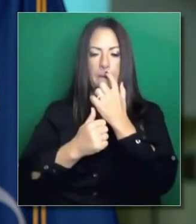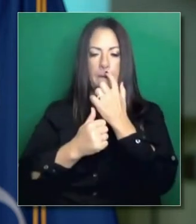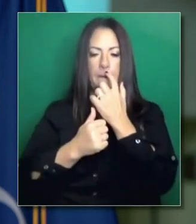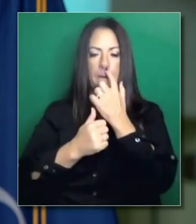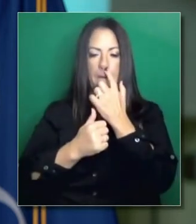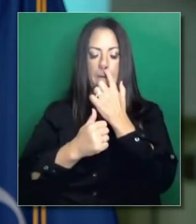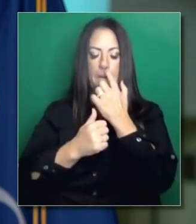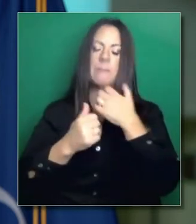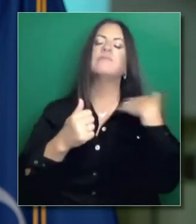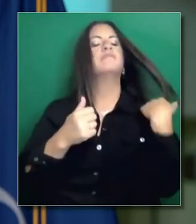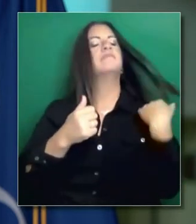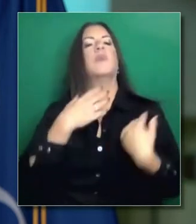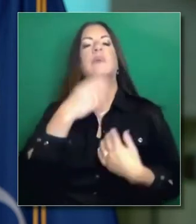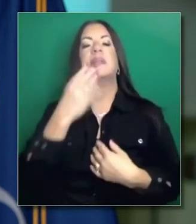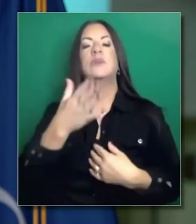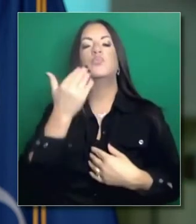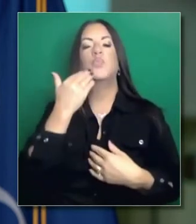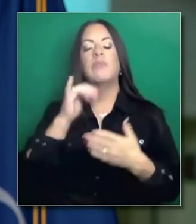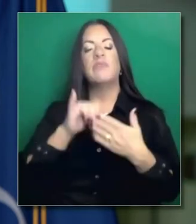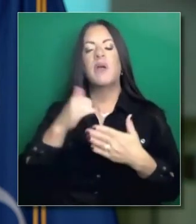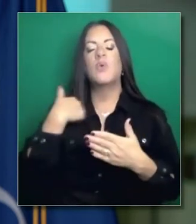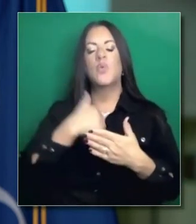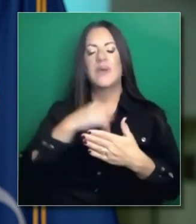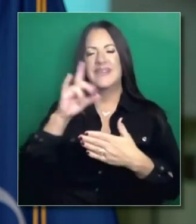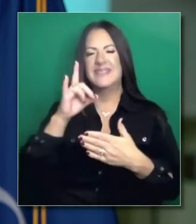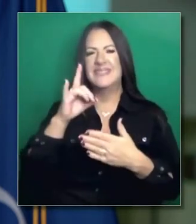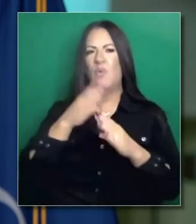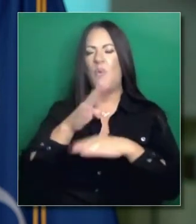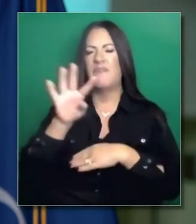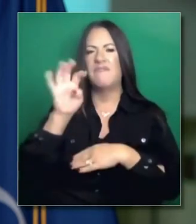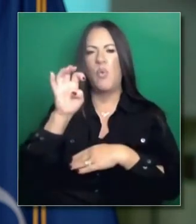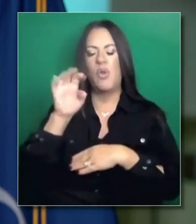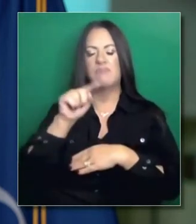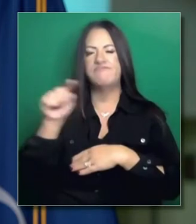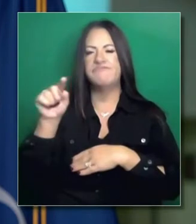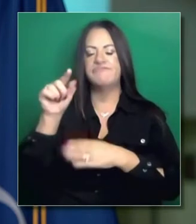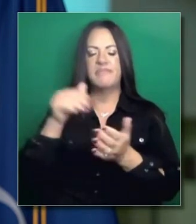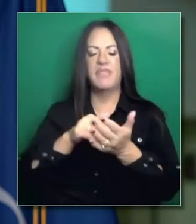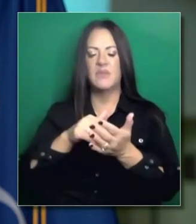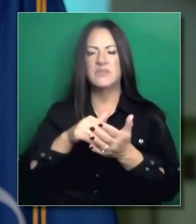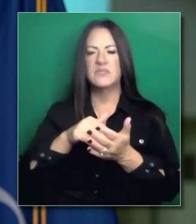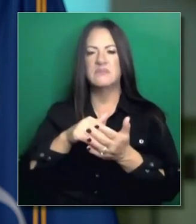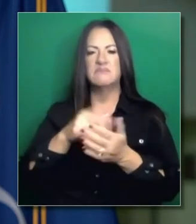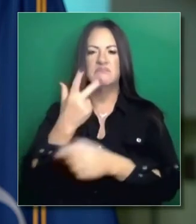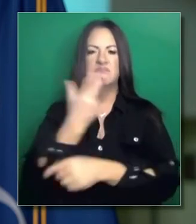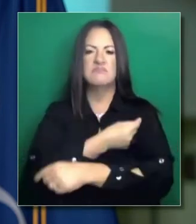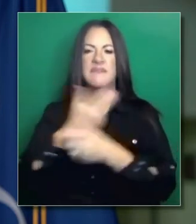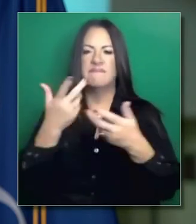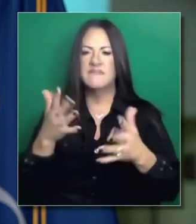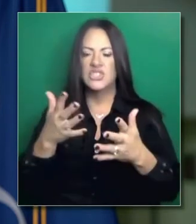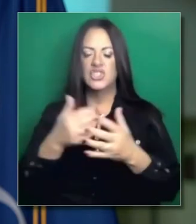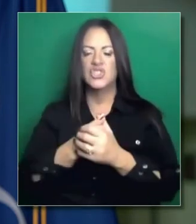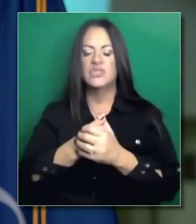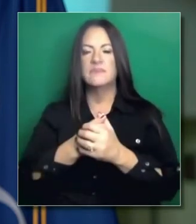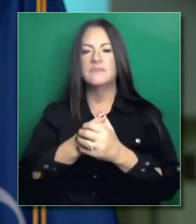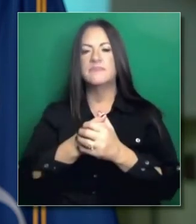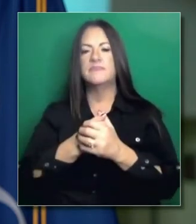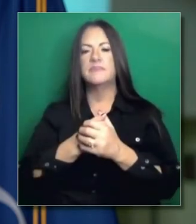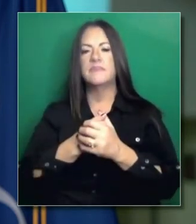han sido administradas. Si les planteamos los últimos datos al respecto. Lo